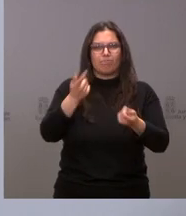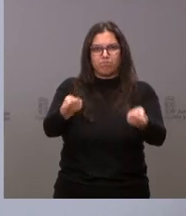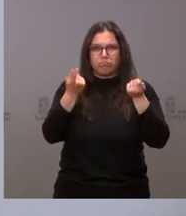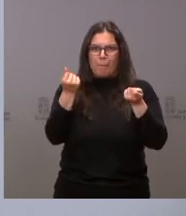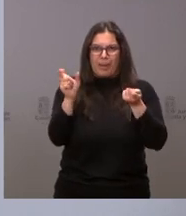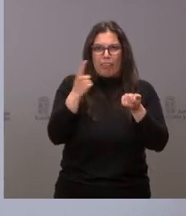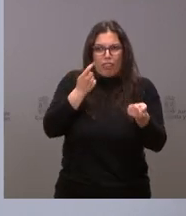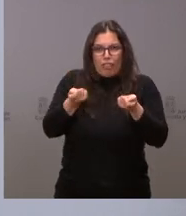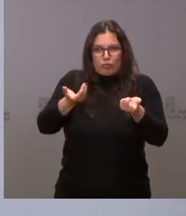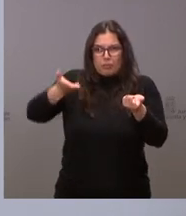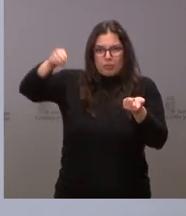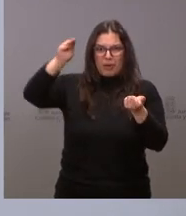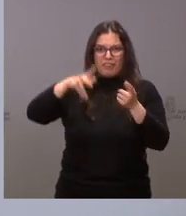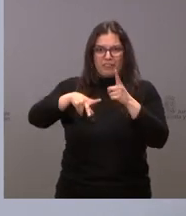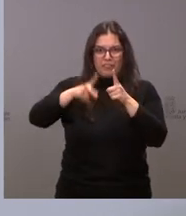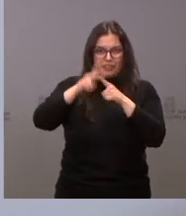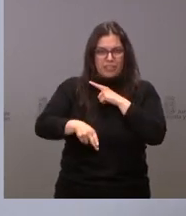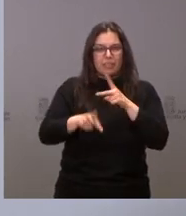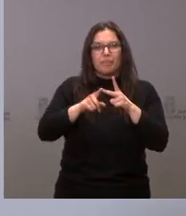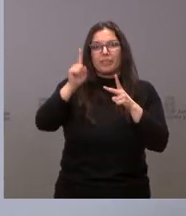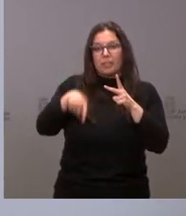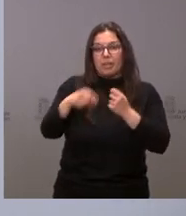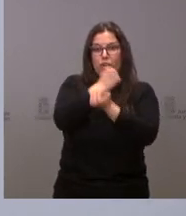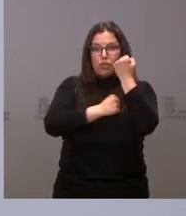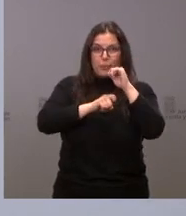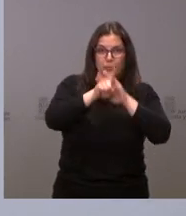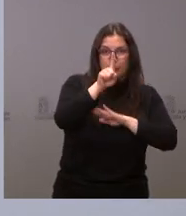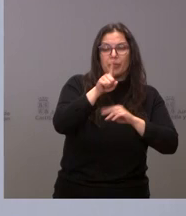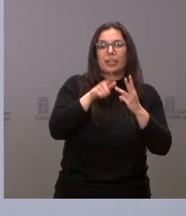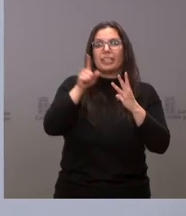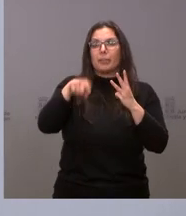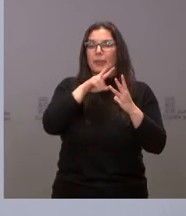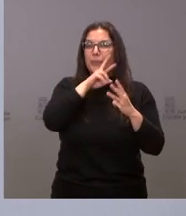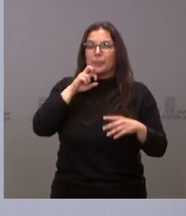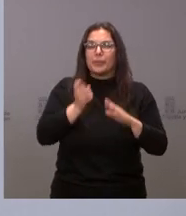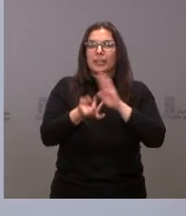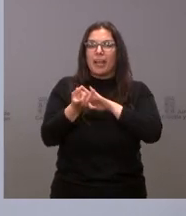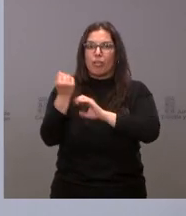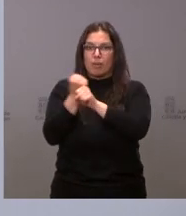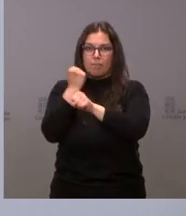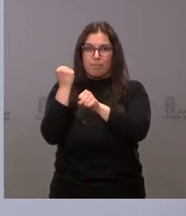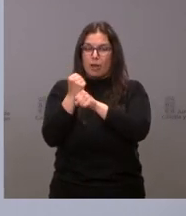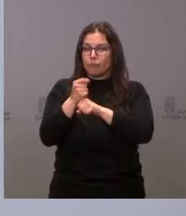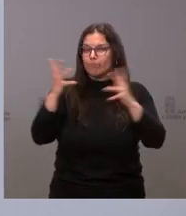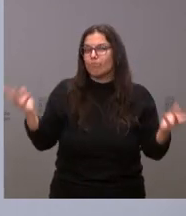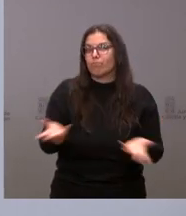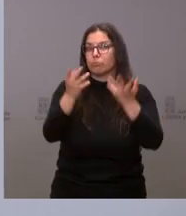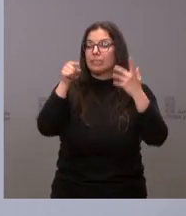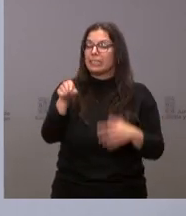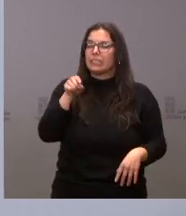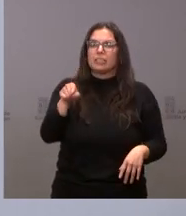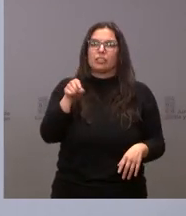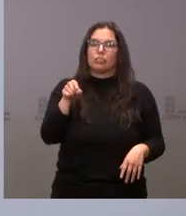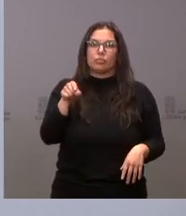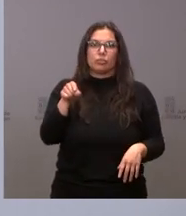reactivar la economía y, sobre todo, para favorecer el mantenimiento y la creación de empleo. Estos son, desde luego,